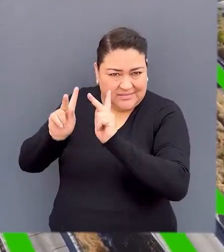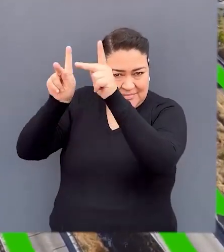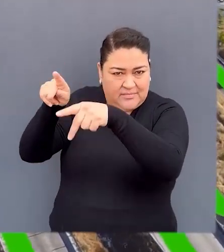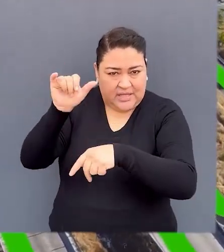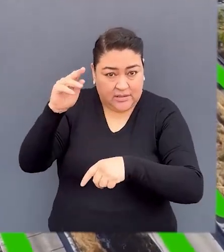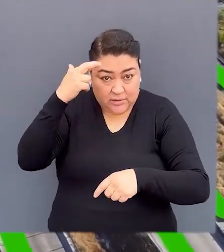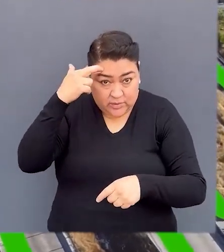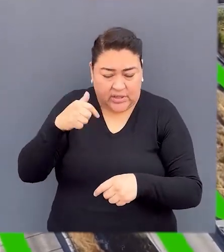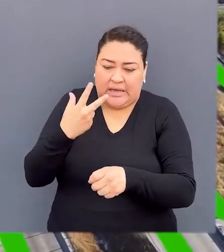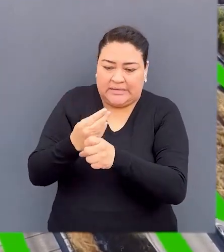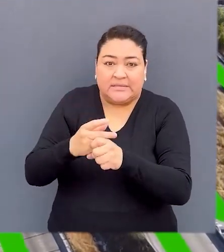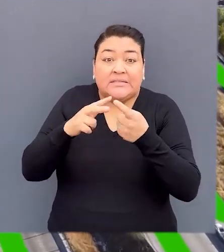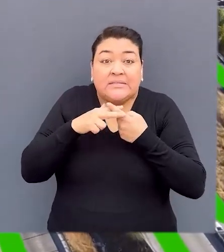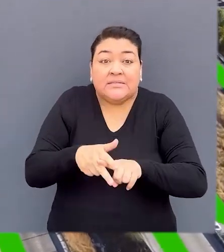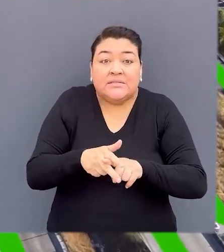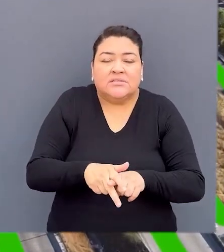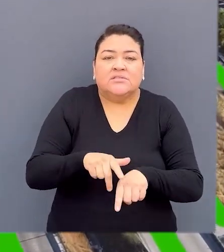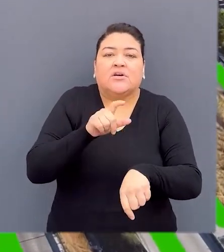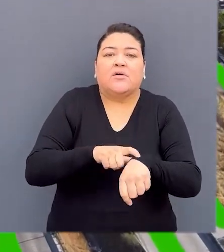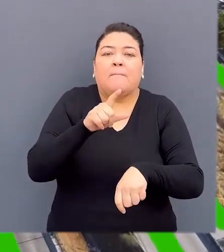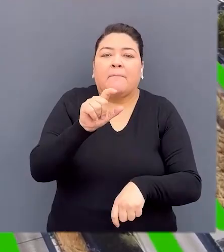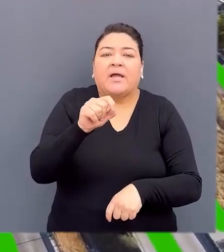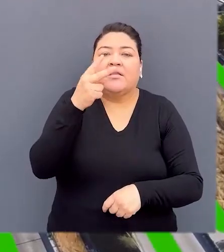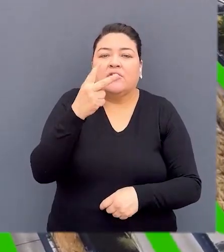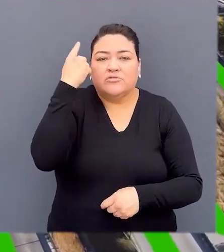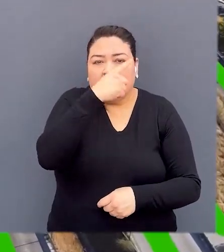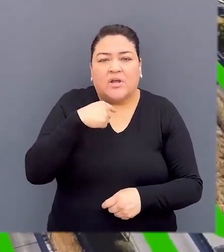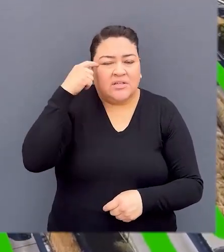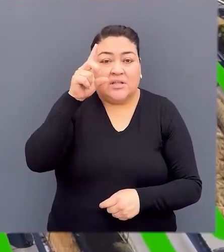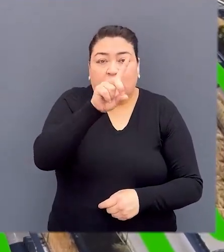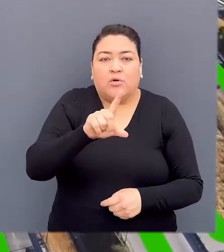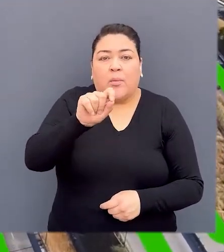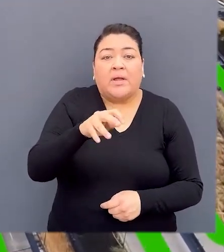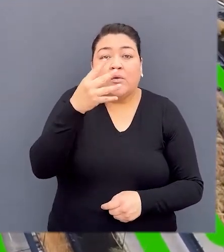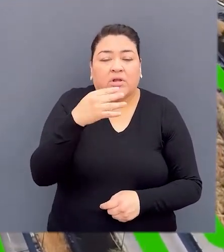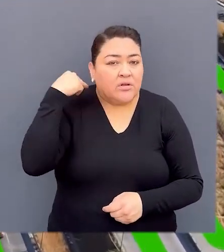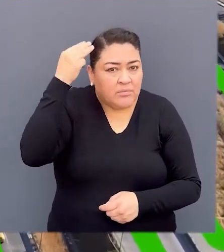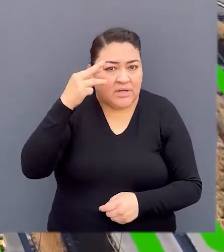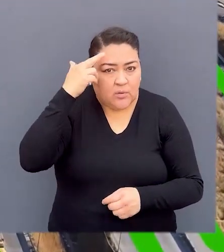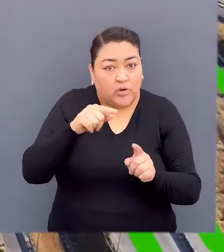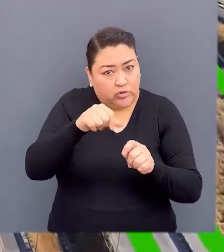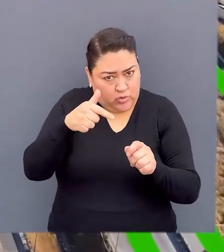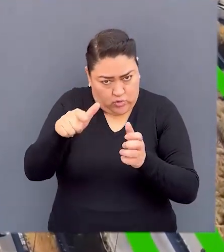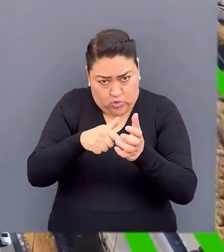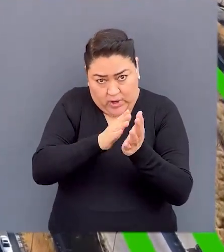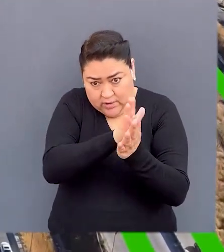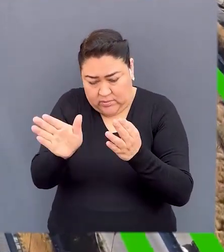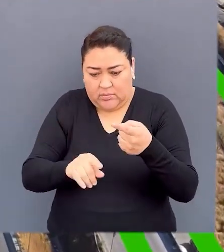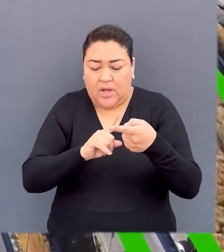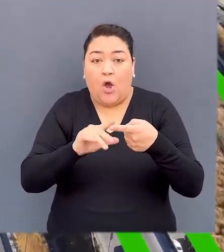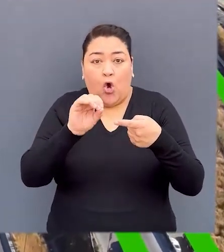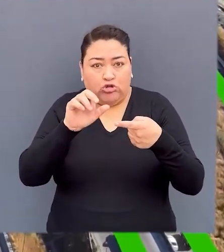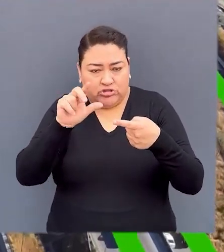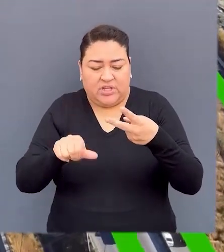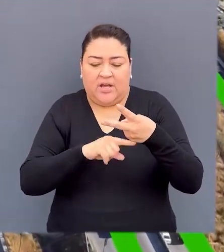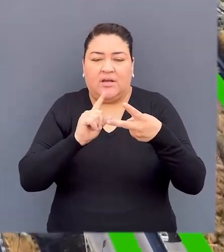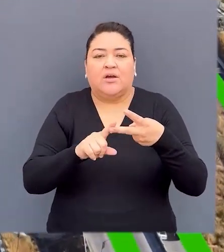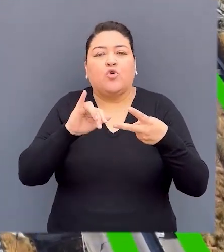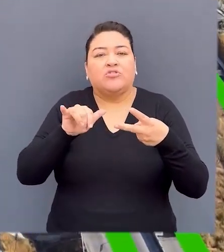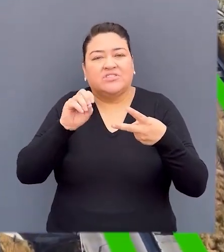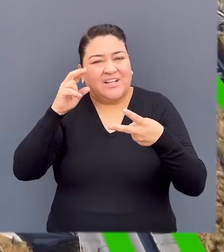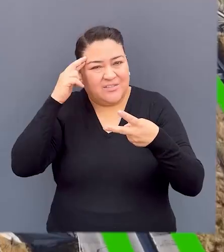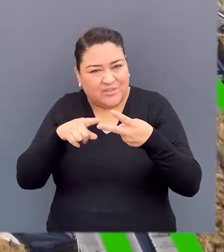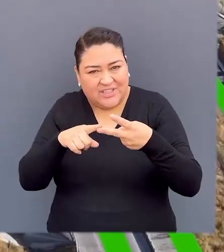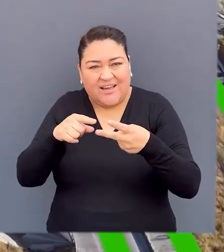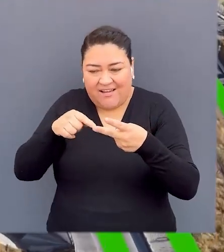Tliskayotl. Los trabajos inician a partir de las 22 horas del domingo 24 de marzo. Las vías alternas son Avenida Osa Menor, lateral de Ciudad